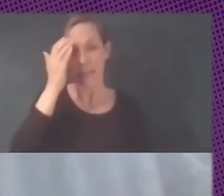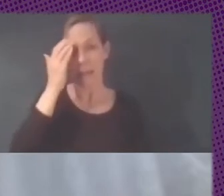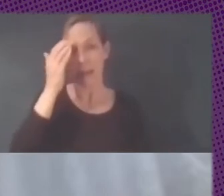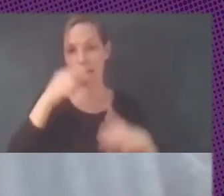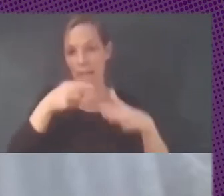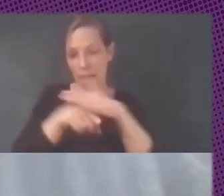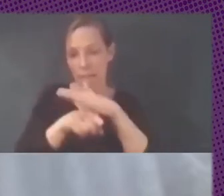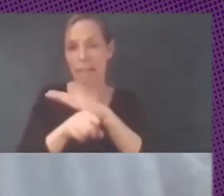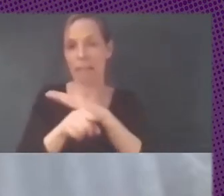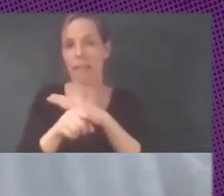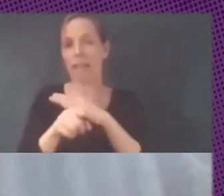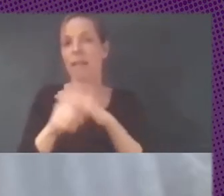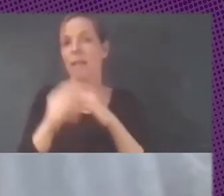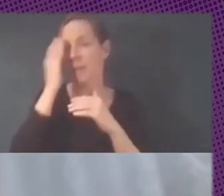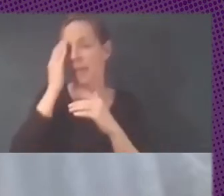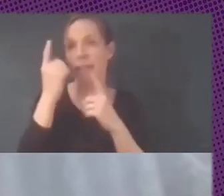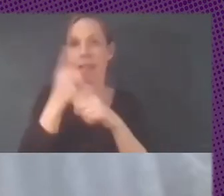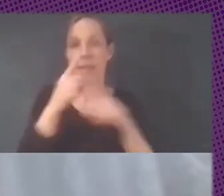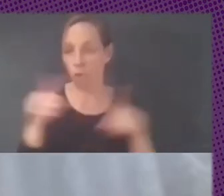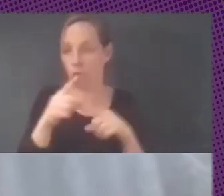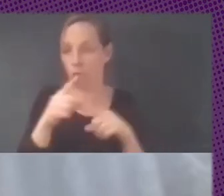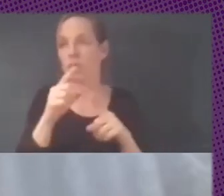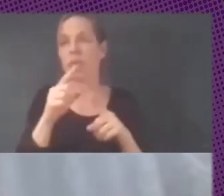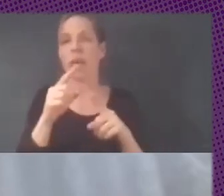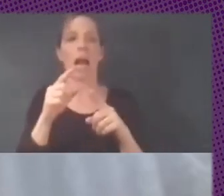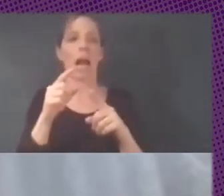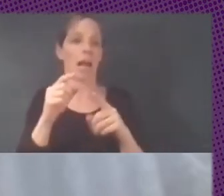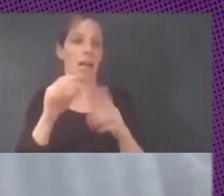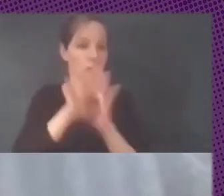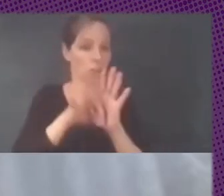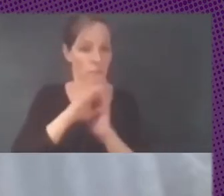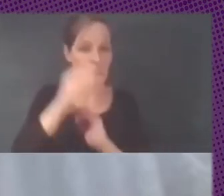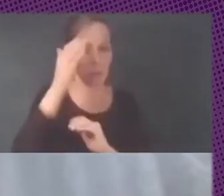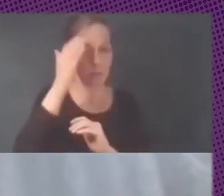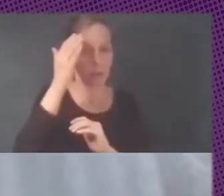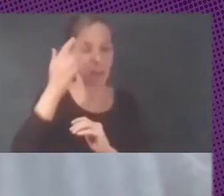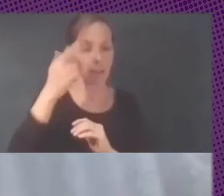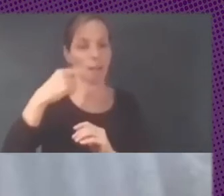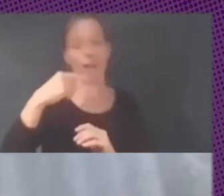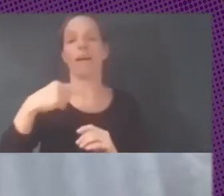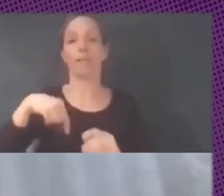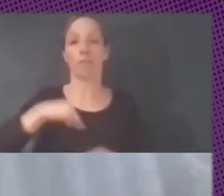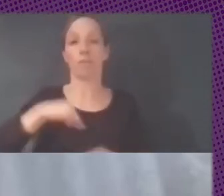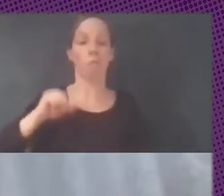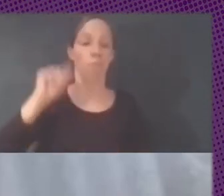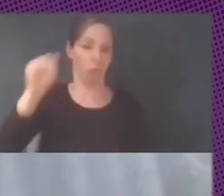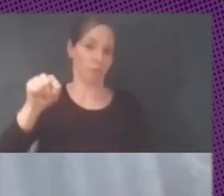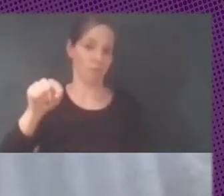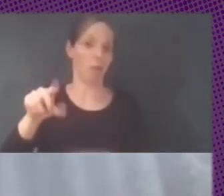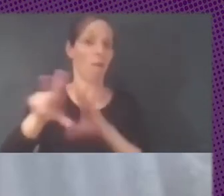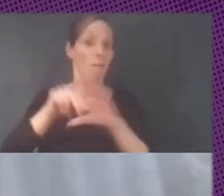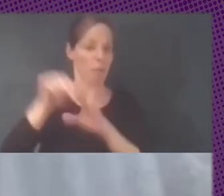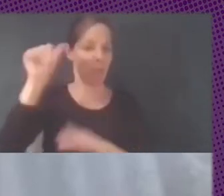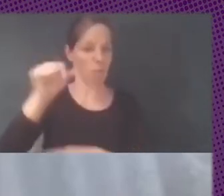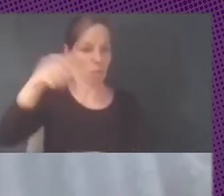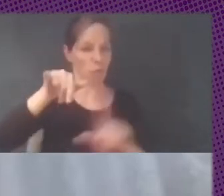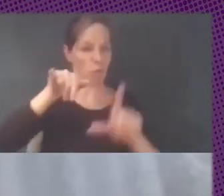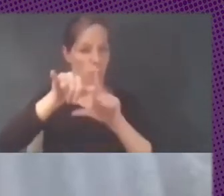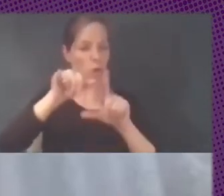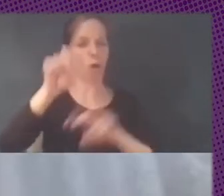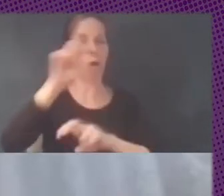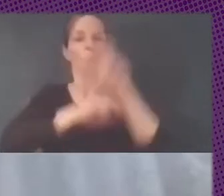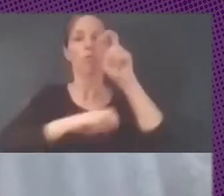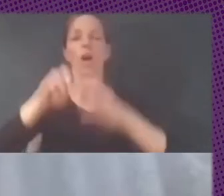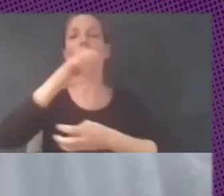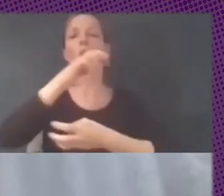piratería de música piratería de software y los dejamos en evidencia en un video que lo pueden buscar en YouTube si buscan Windows Pirata